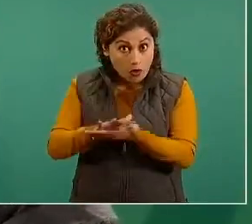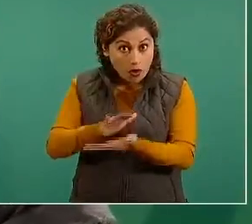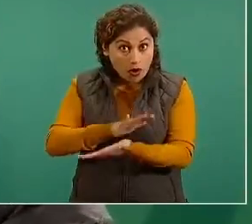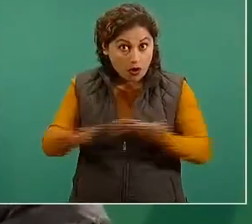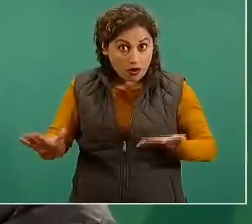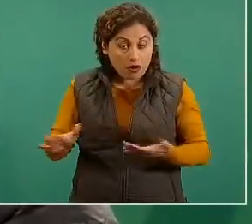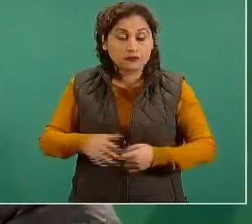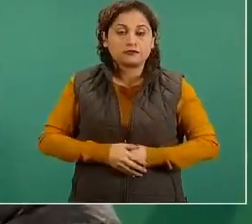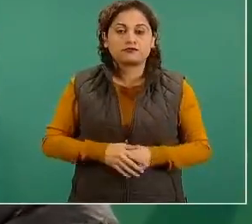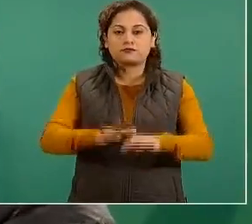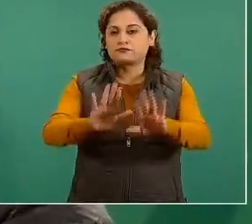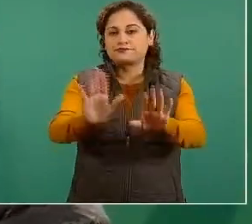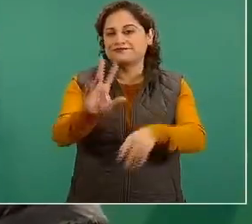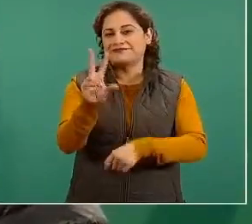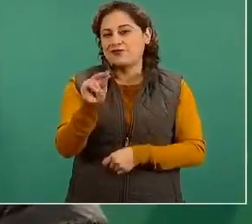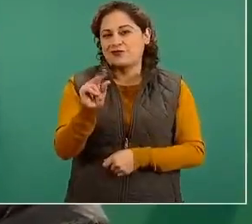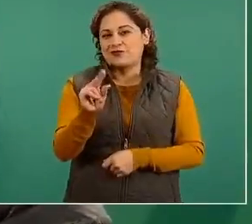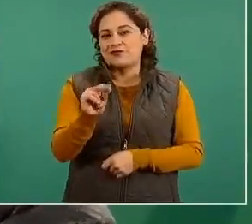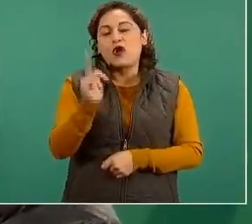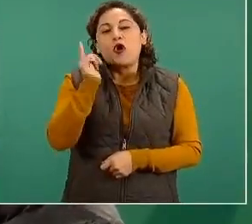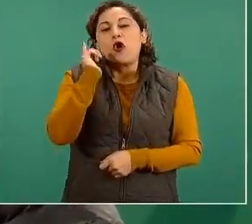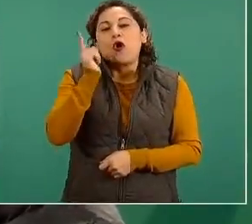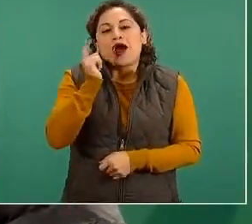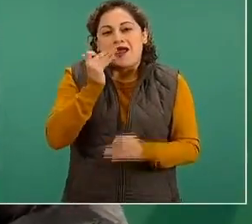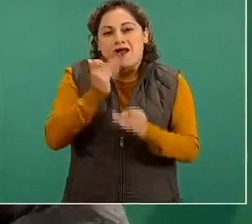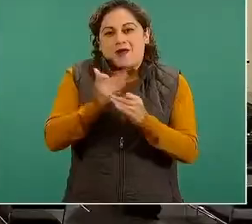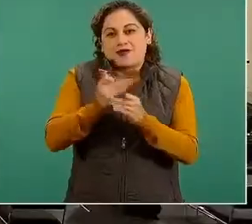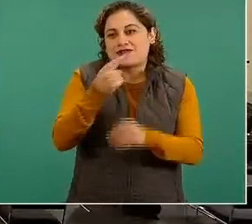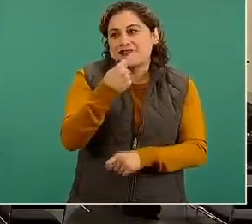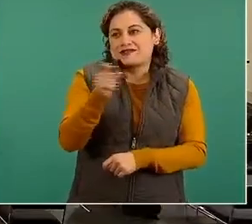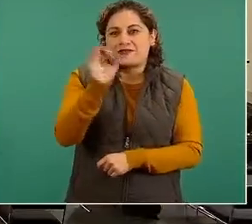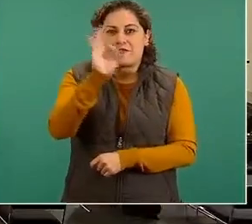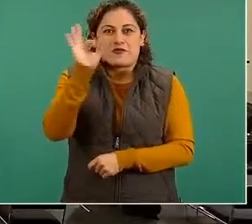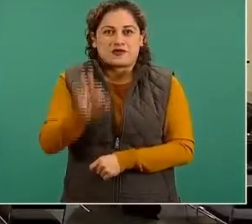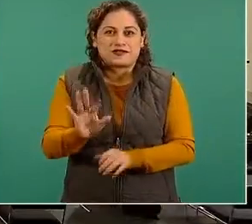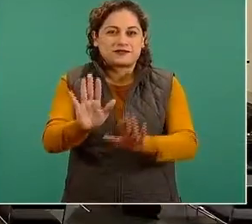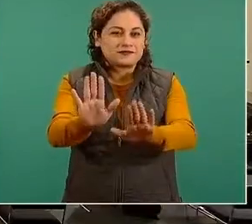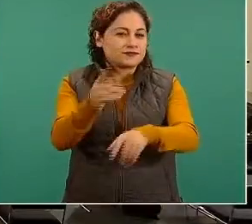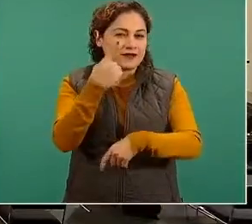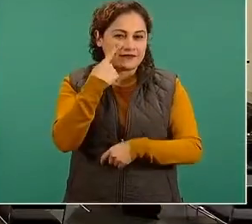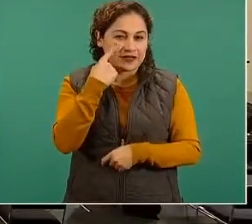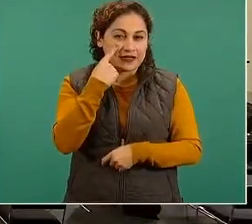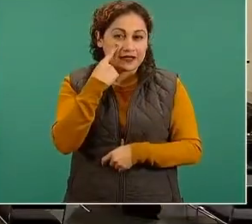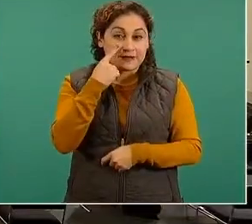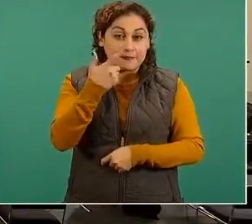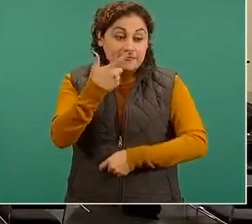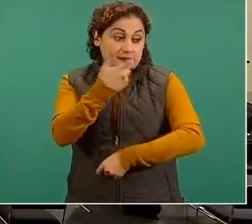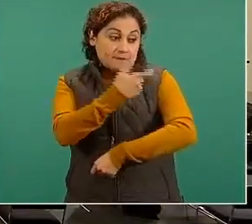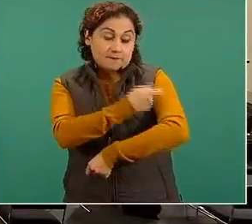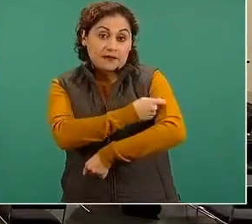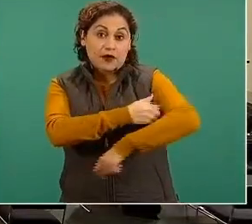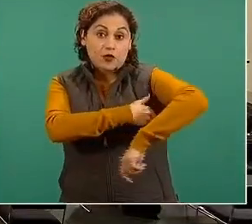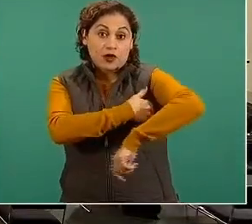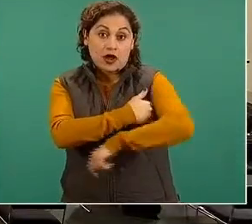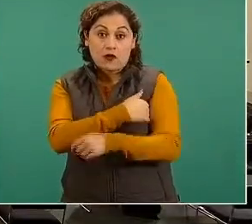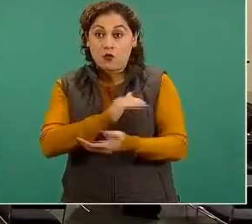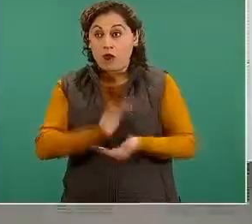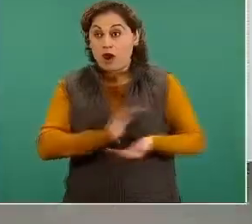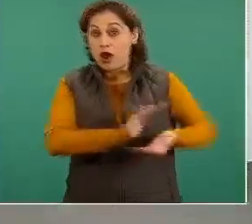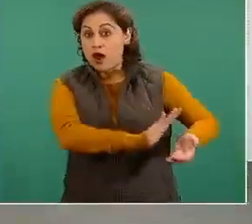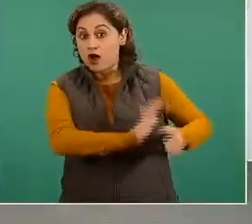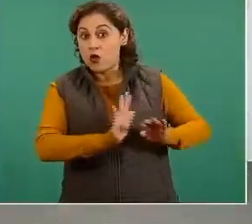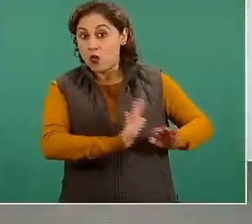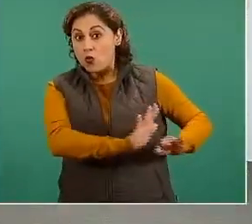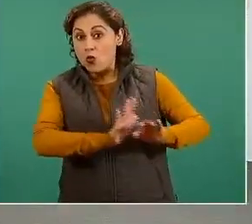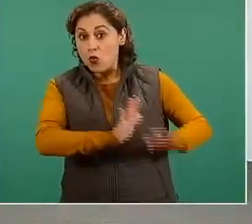ojalá y ahorita tuviéramos cien por ciento no no no no necesitamos guardar guardar vacunas como para ir aplicando todos los días lo